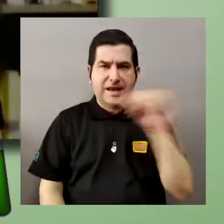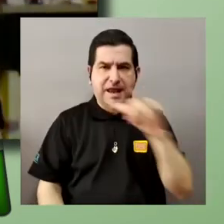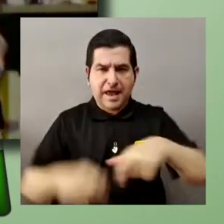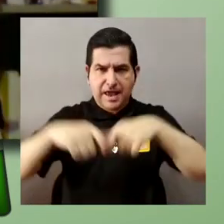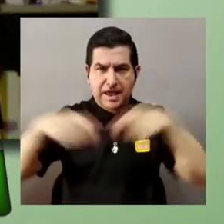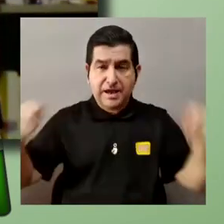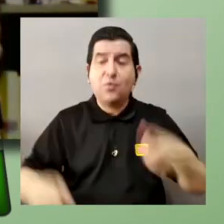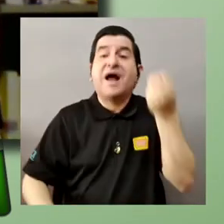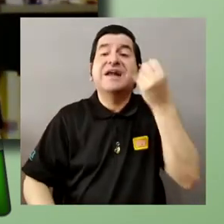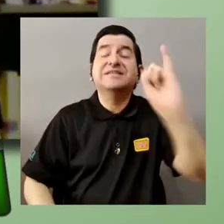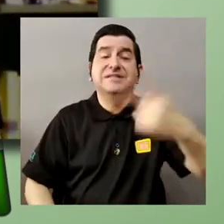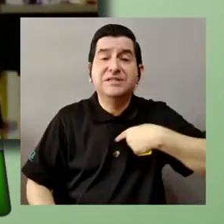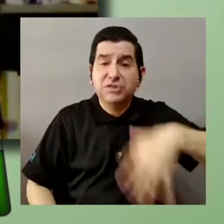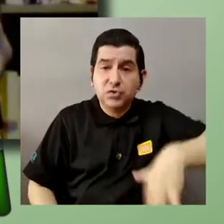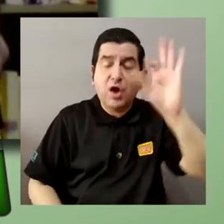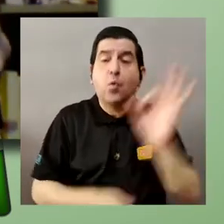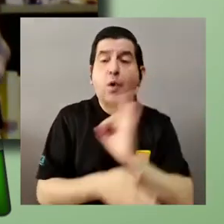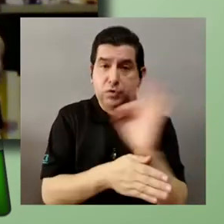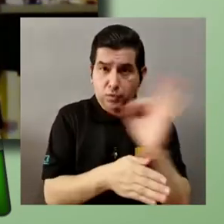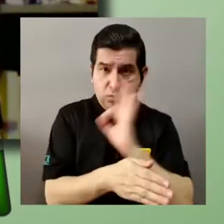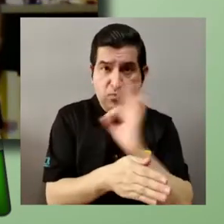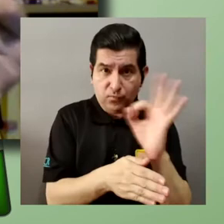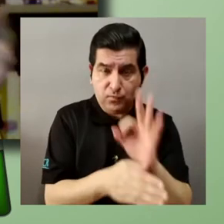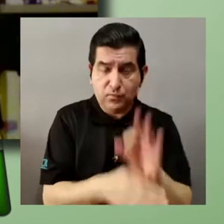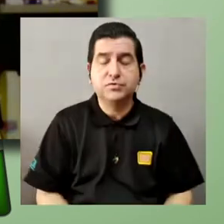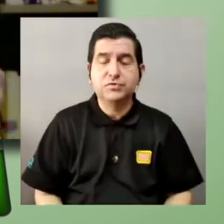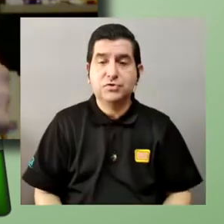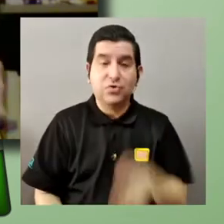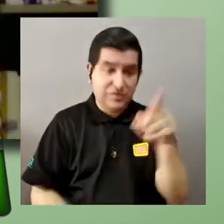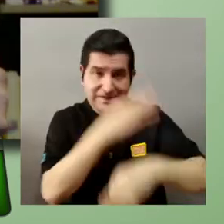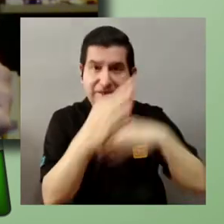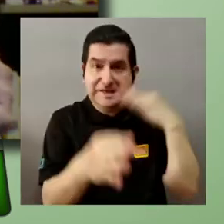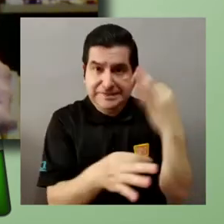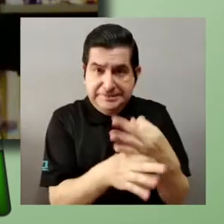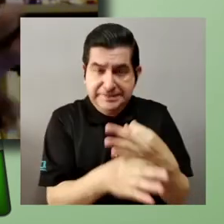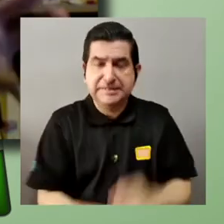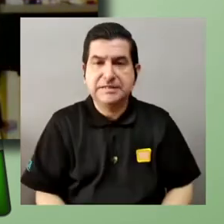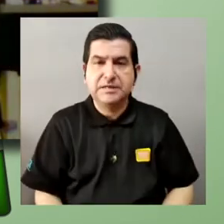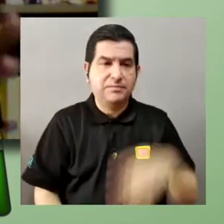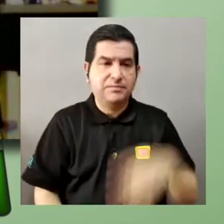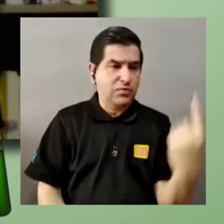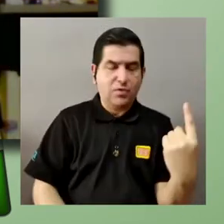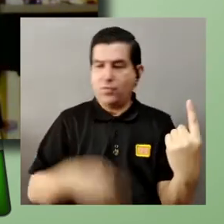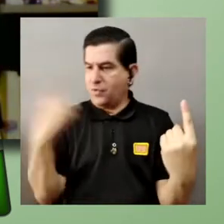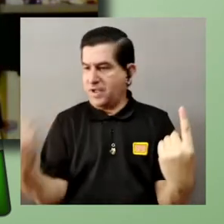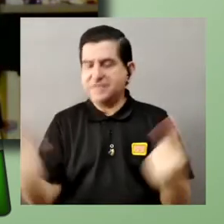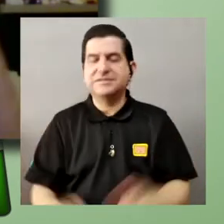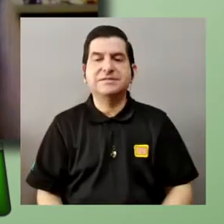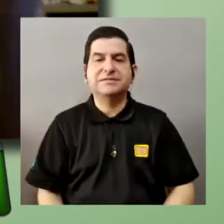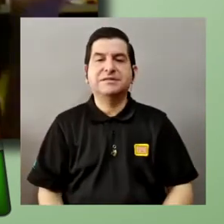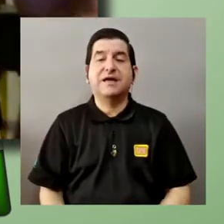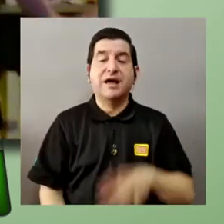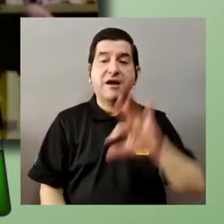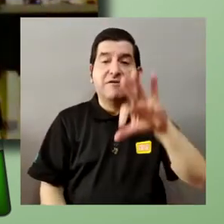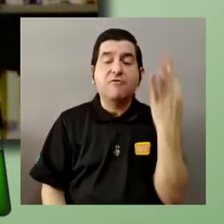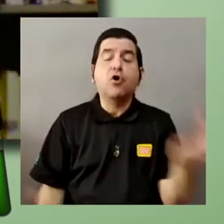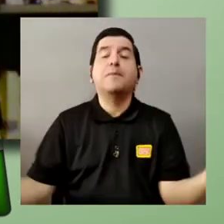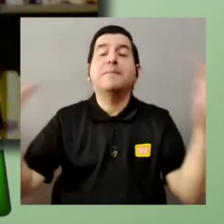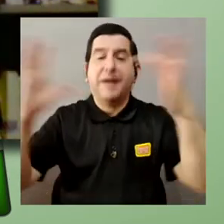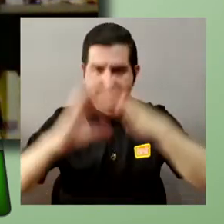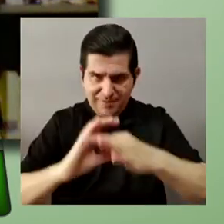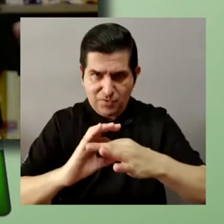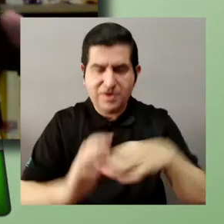puedo encontrar una función biyectiva que vaya de uno al otro recuerden que biyectiva es que hay una forma de asociar a cada